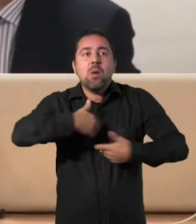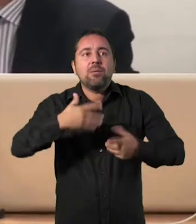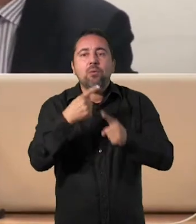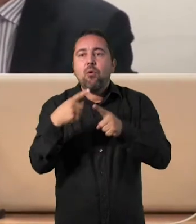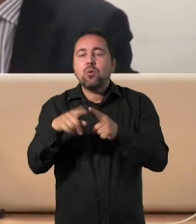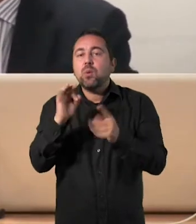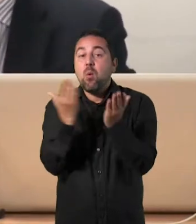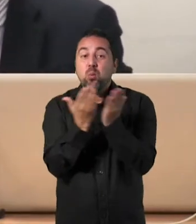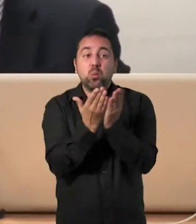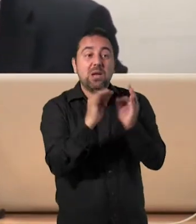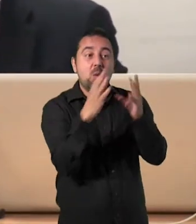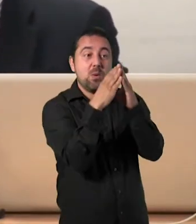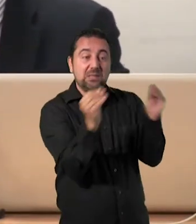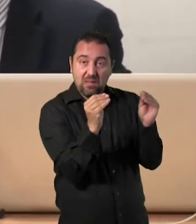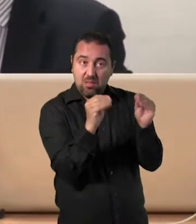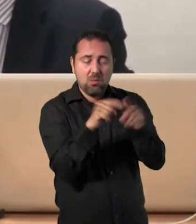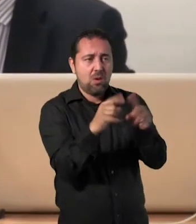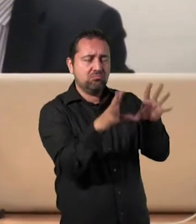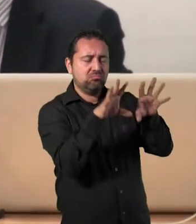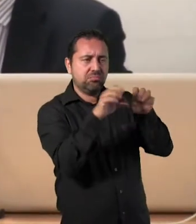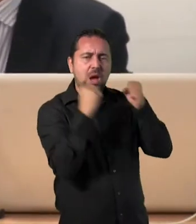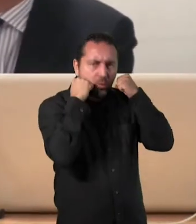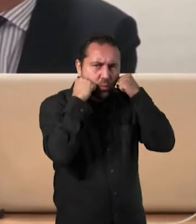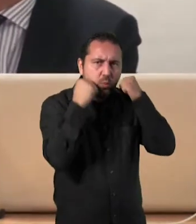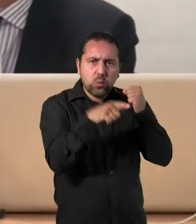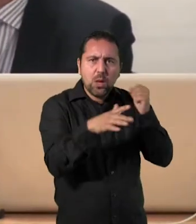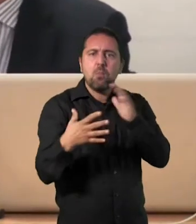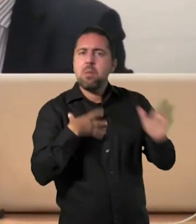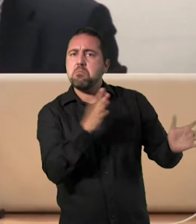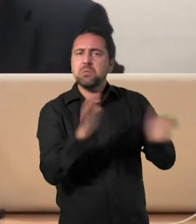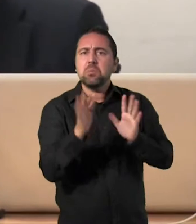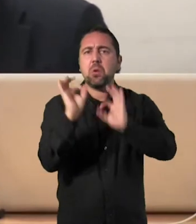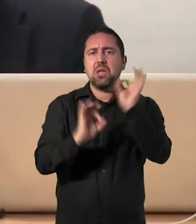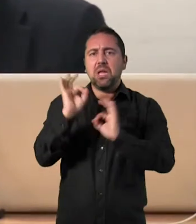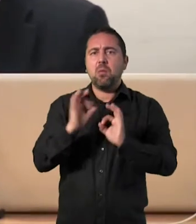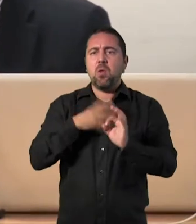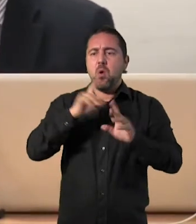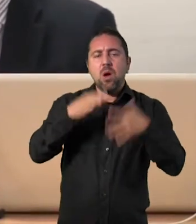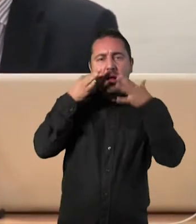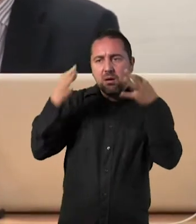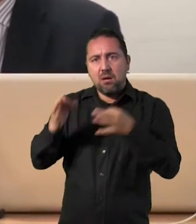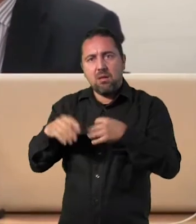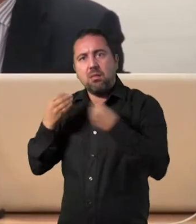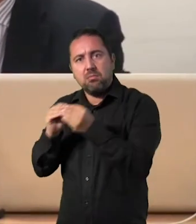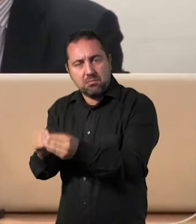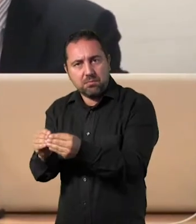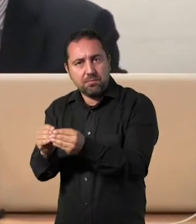estudies en la universidad habrá un porcentaje más o menos alto de ponerlo en práctica.